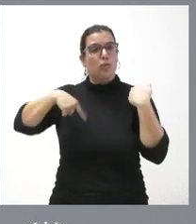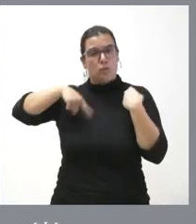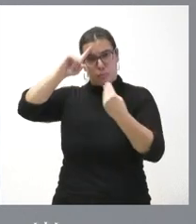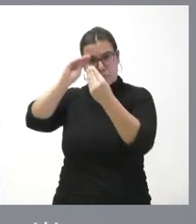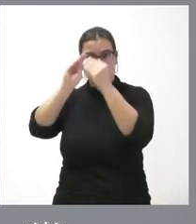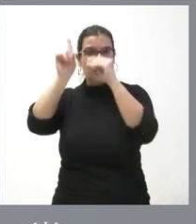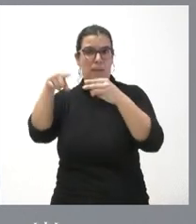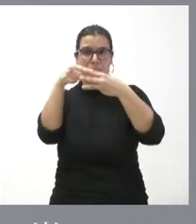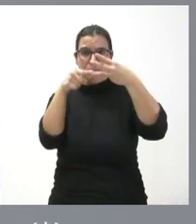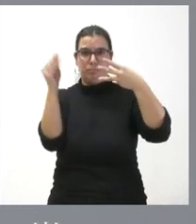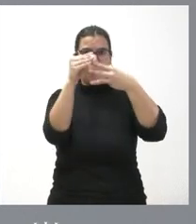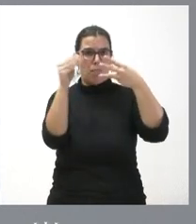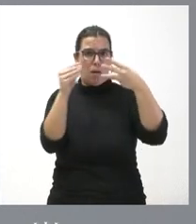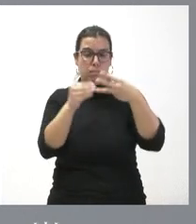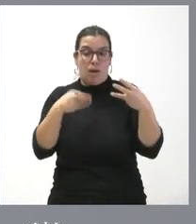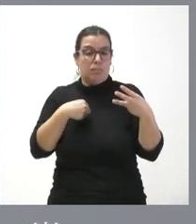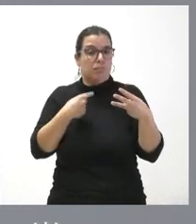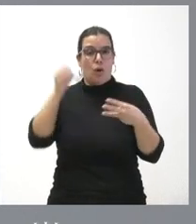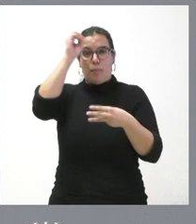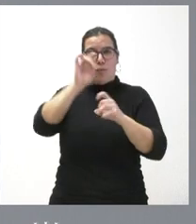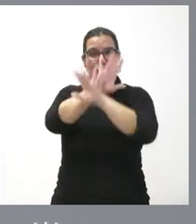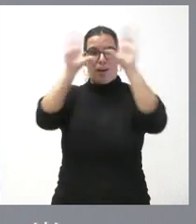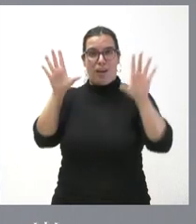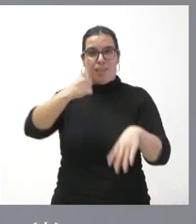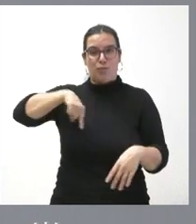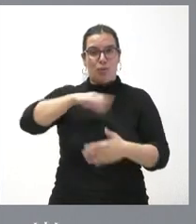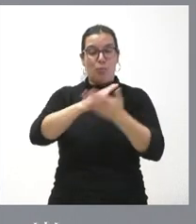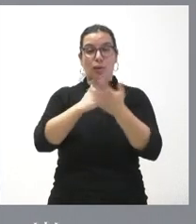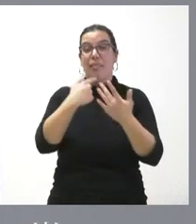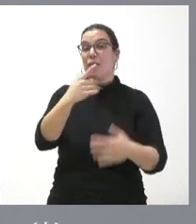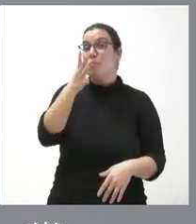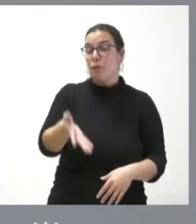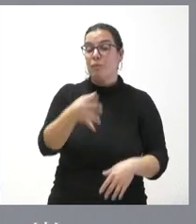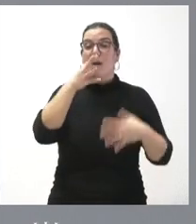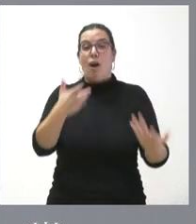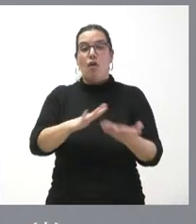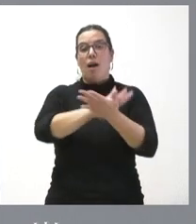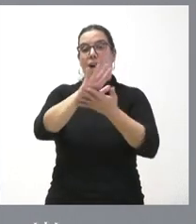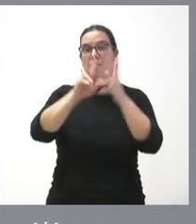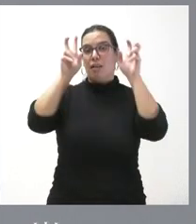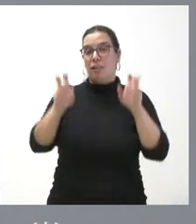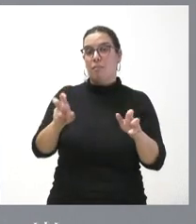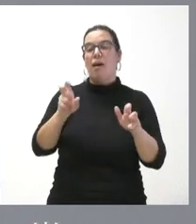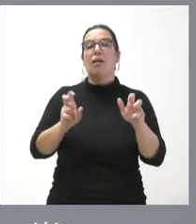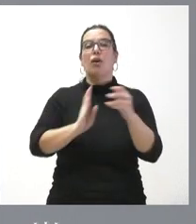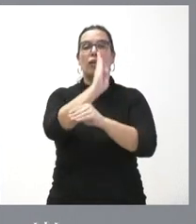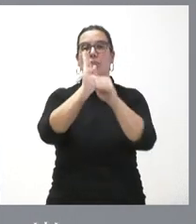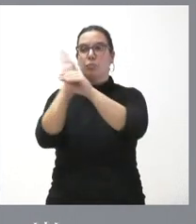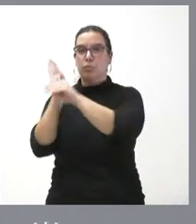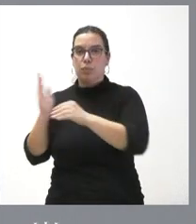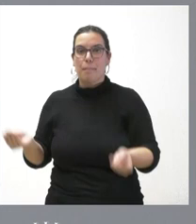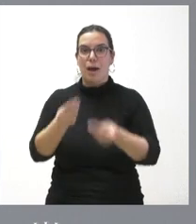y creo que es una posición muy clara de nuestra comunidad autónoma digo esto porque ahora que se habla de mejorar la financiación de las comunidades infrafinanciadas